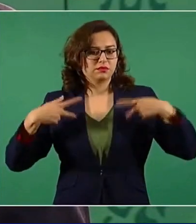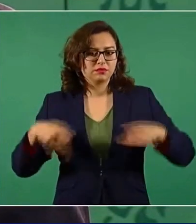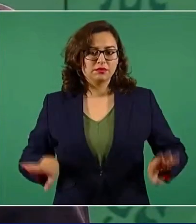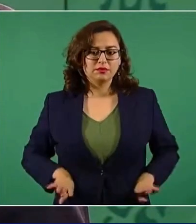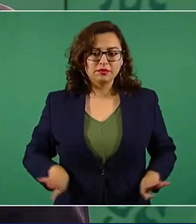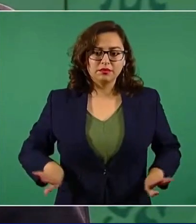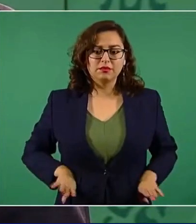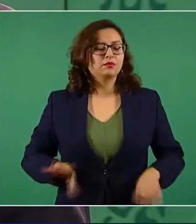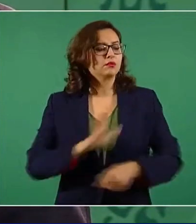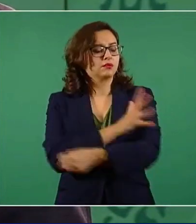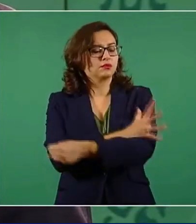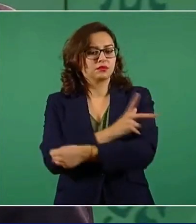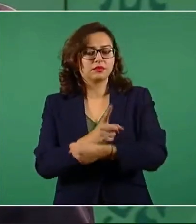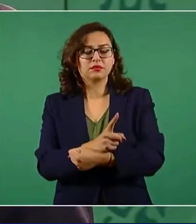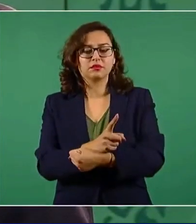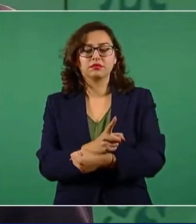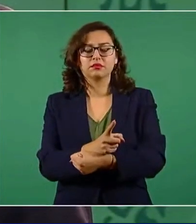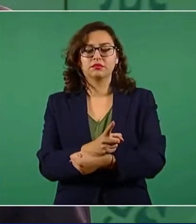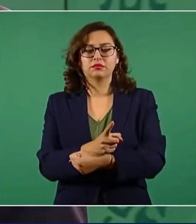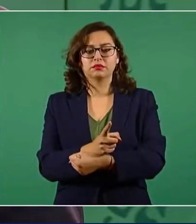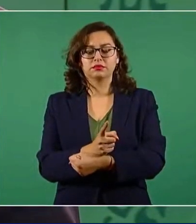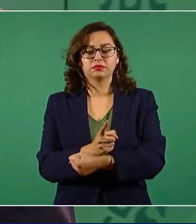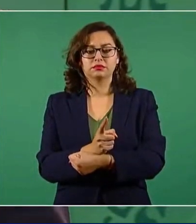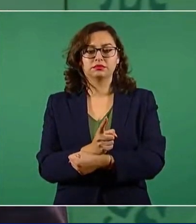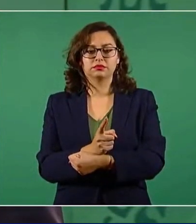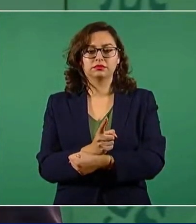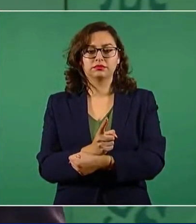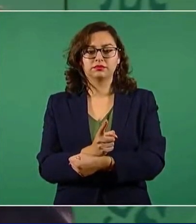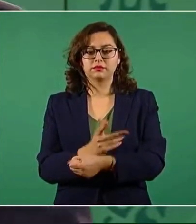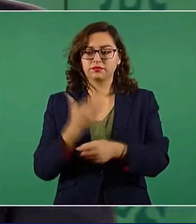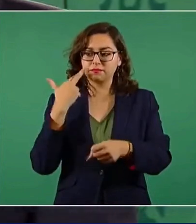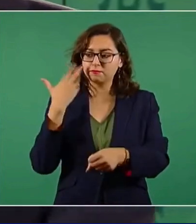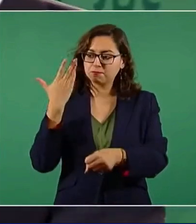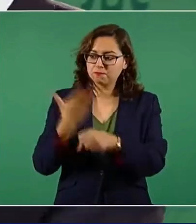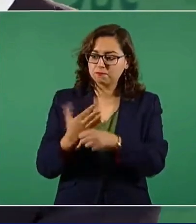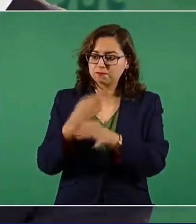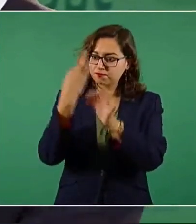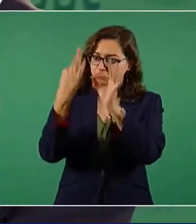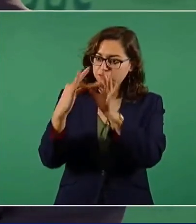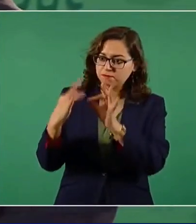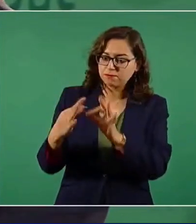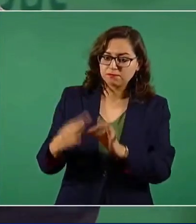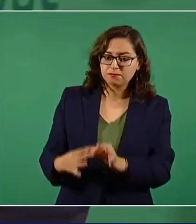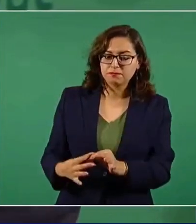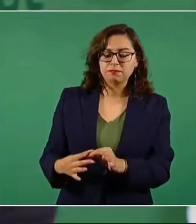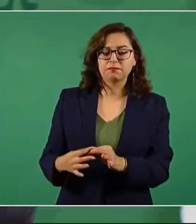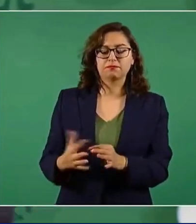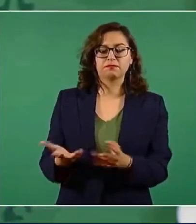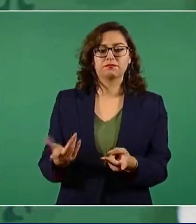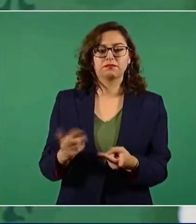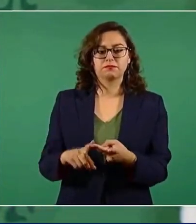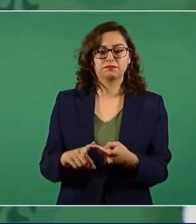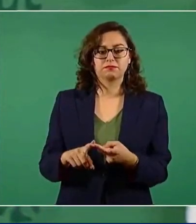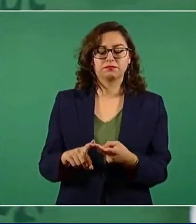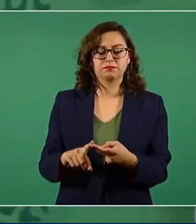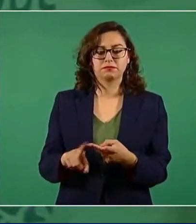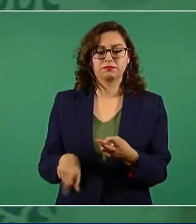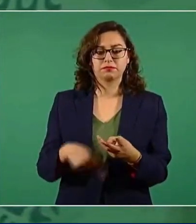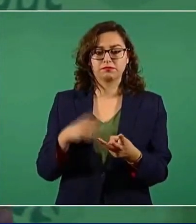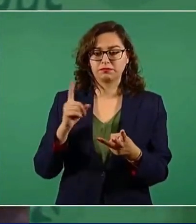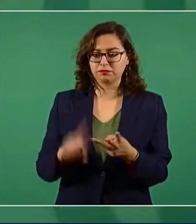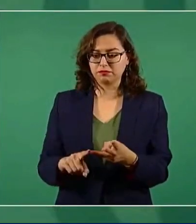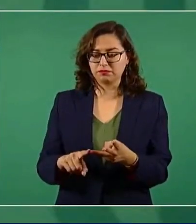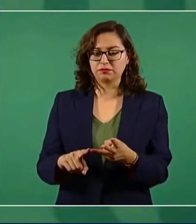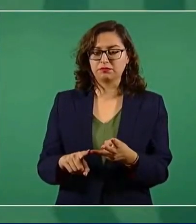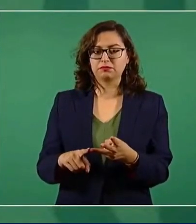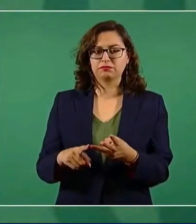responsables, con